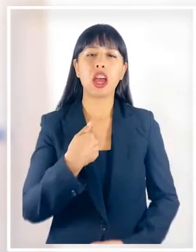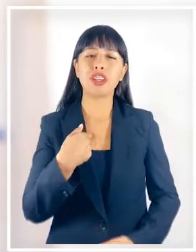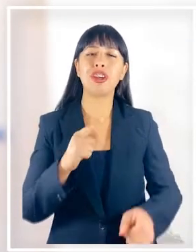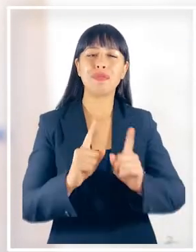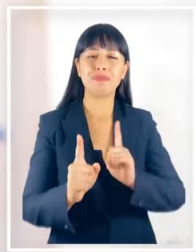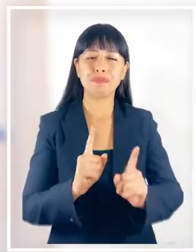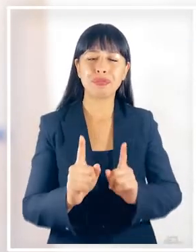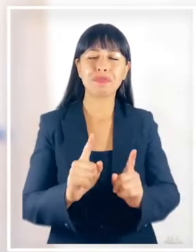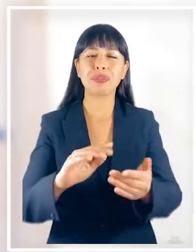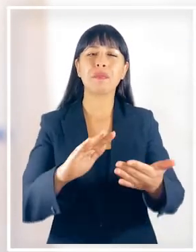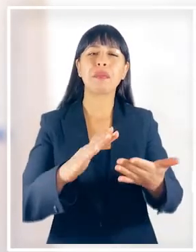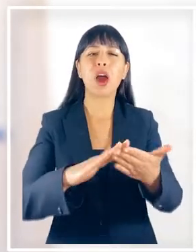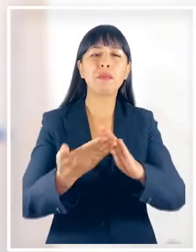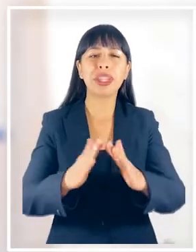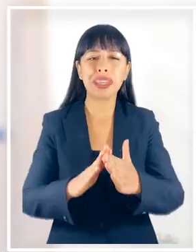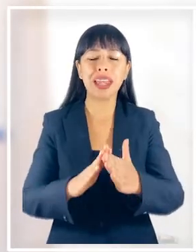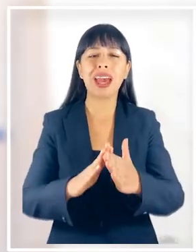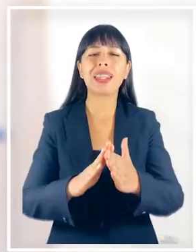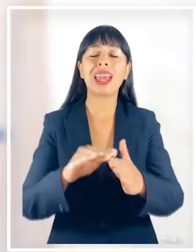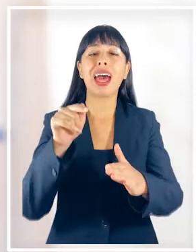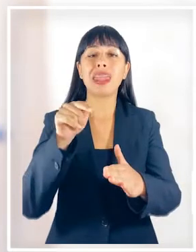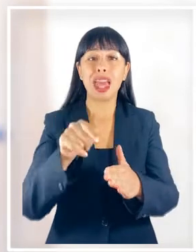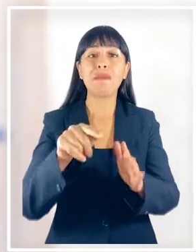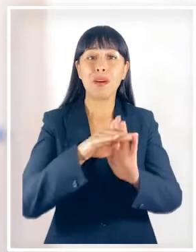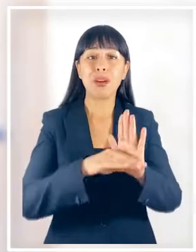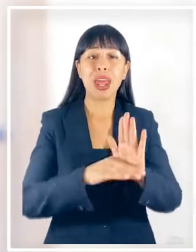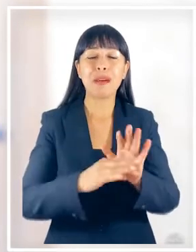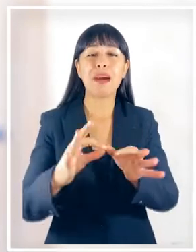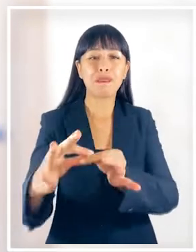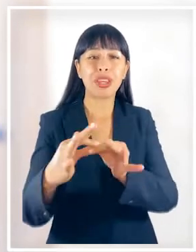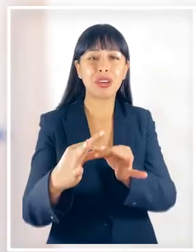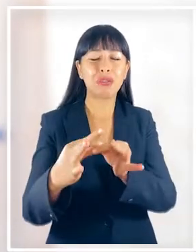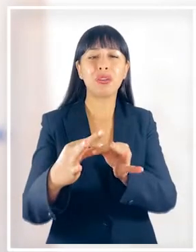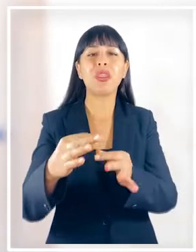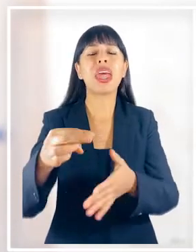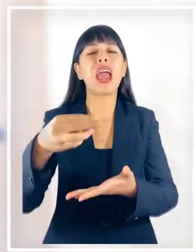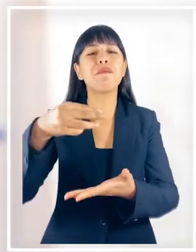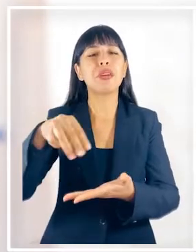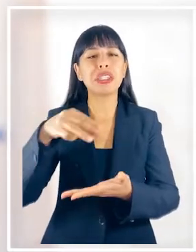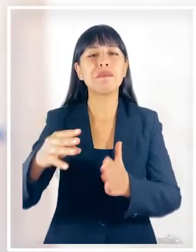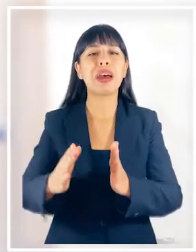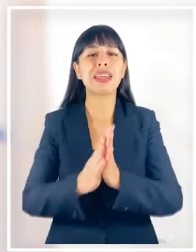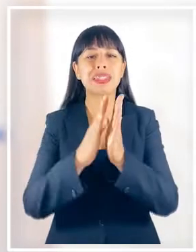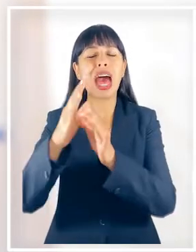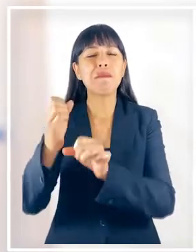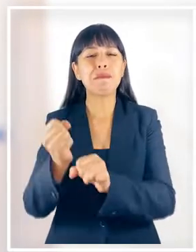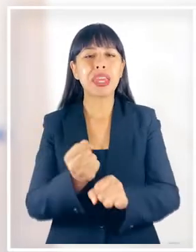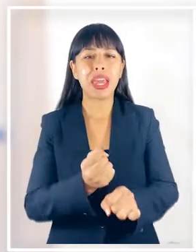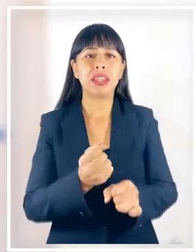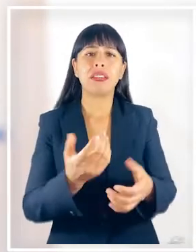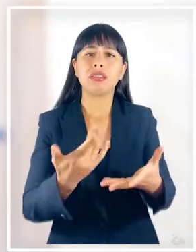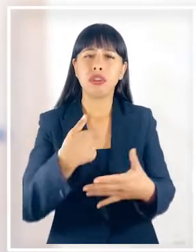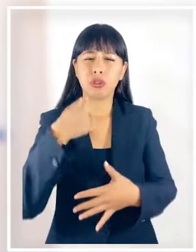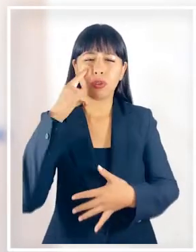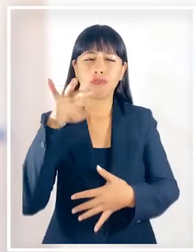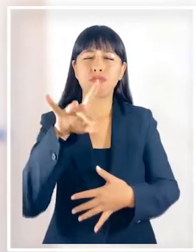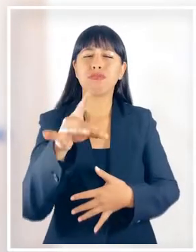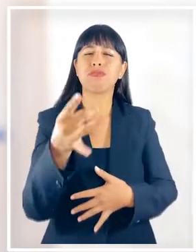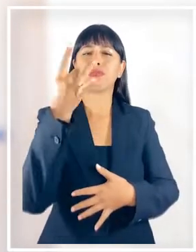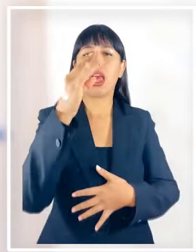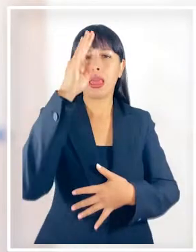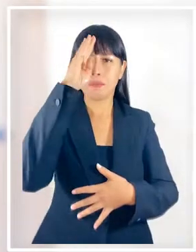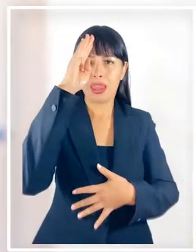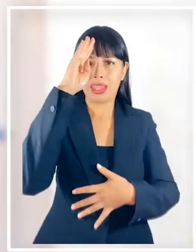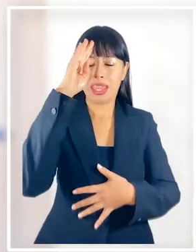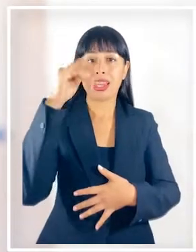Municipalidad de San Miguel y debido a mi experiencia, en lo que he estado durante este proceso de pandemia he podido percatar que las personas mayores